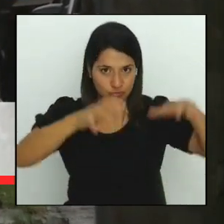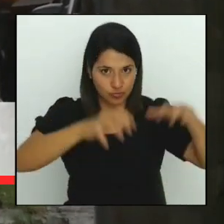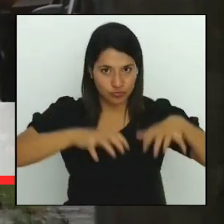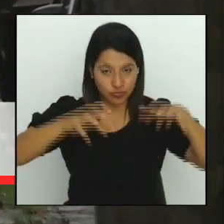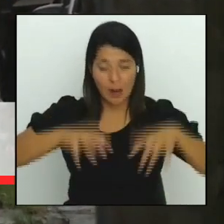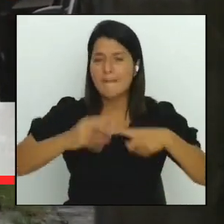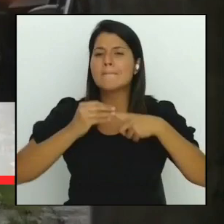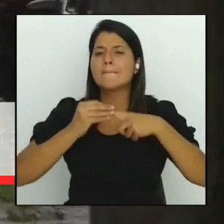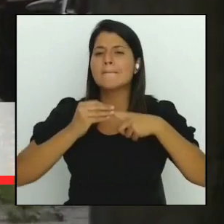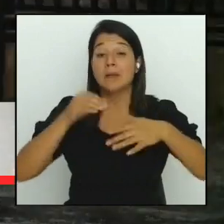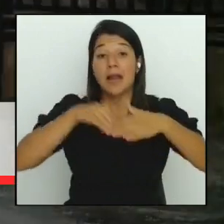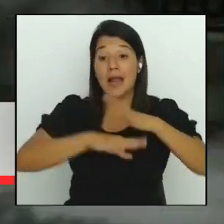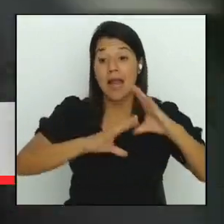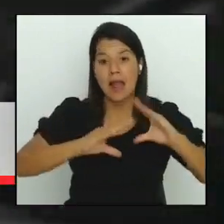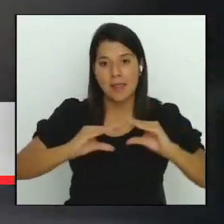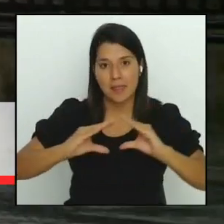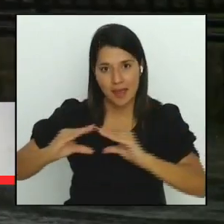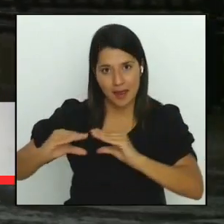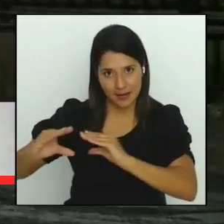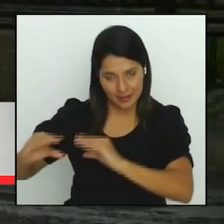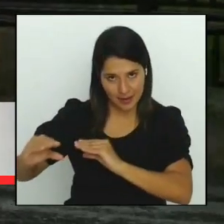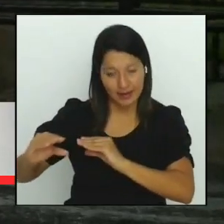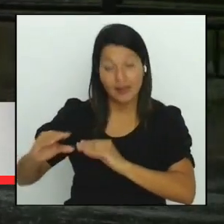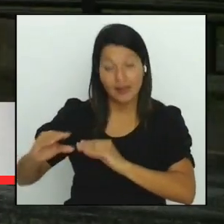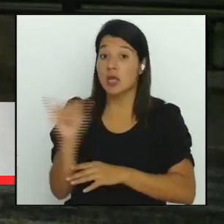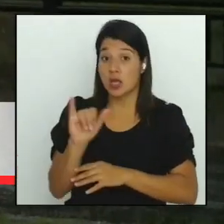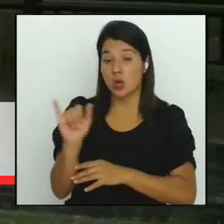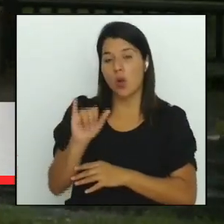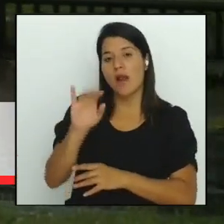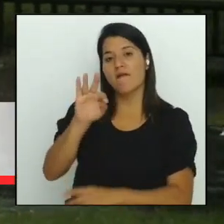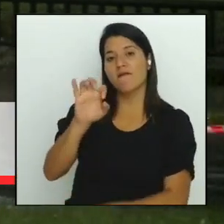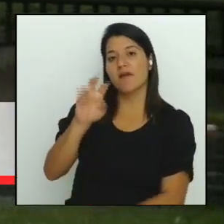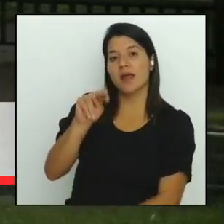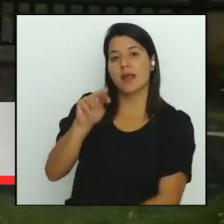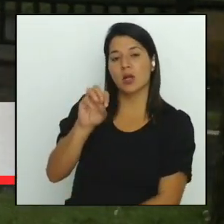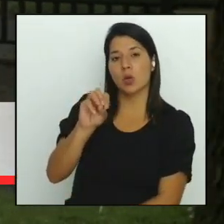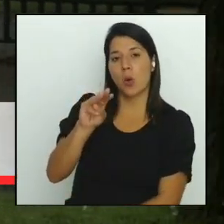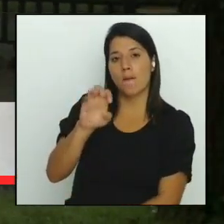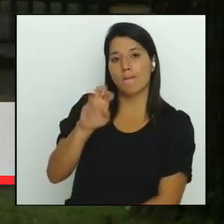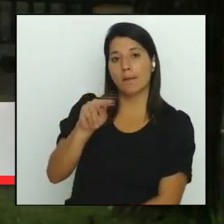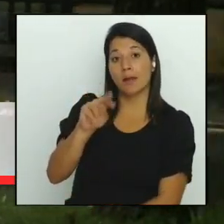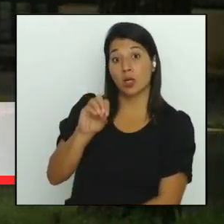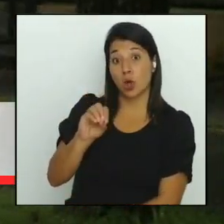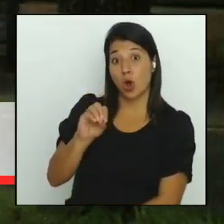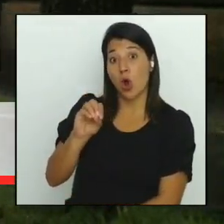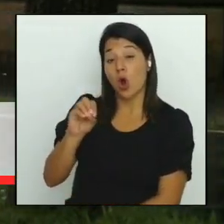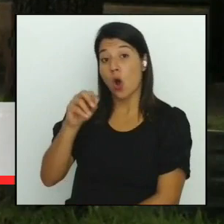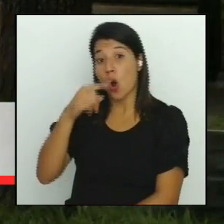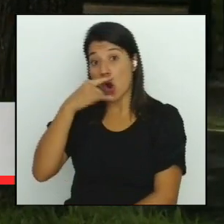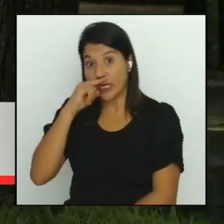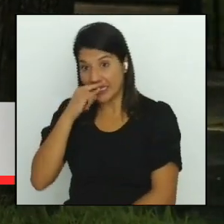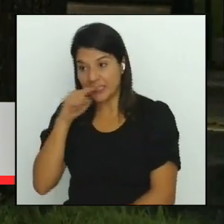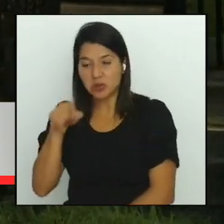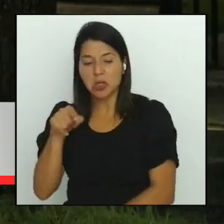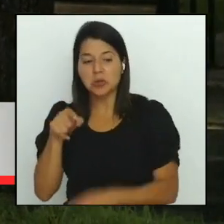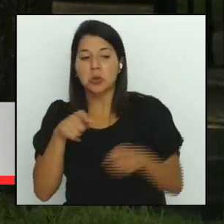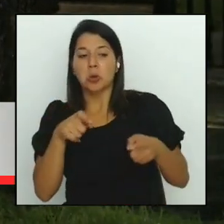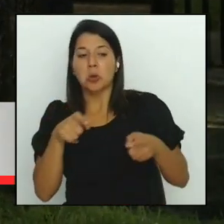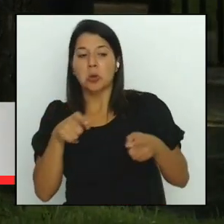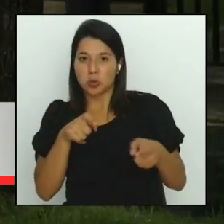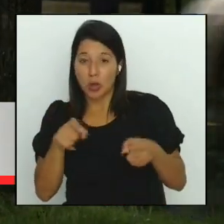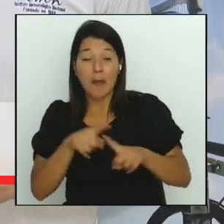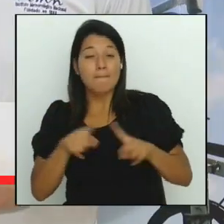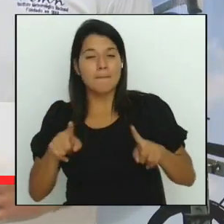las tardes, aún cuando el fenómeno del niño está modulando las condiciones del tiempo, se espera que octubre sea un mes muy lluvioso como lo es